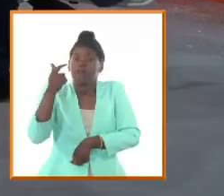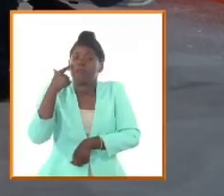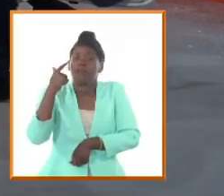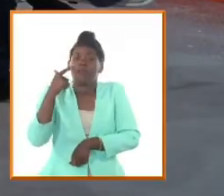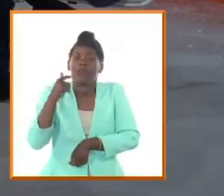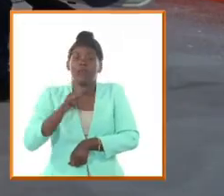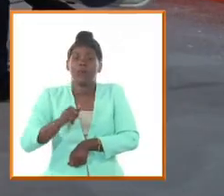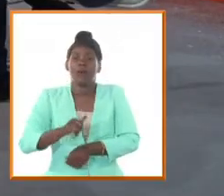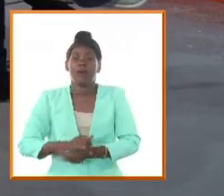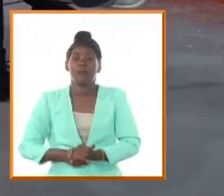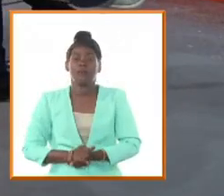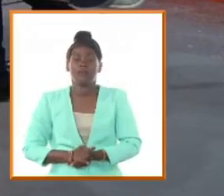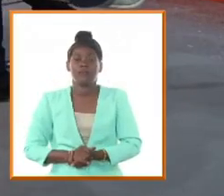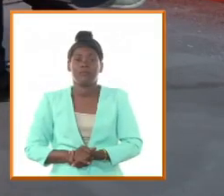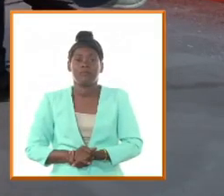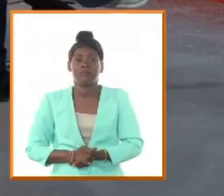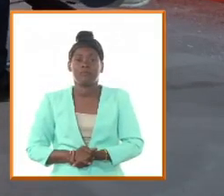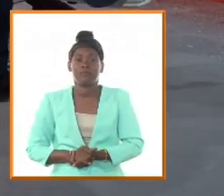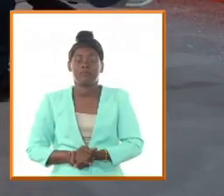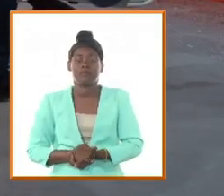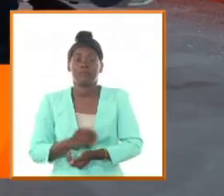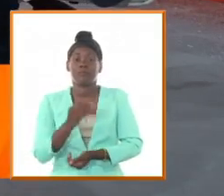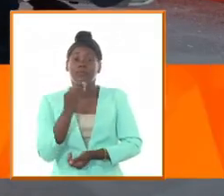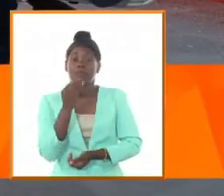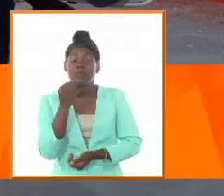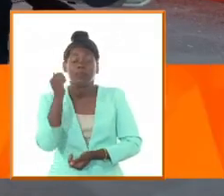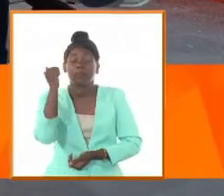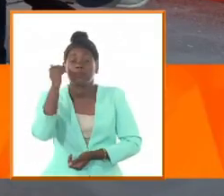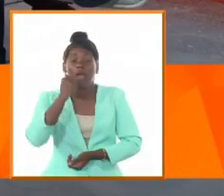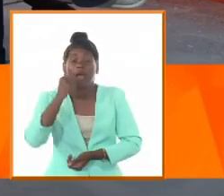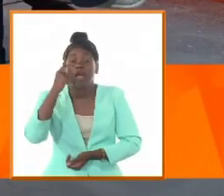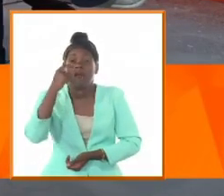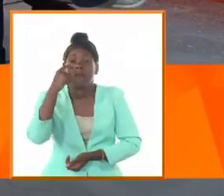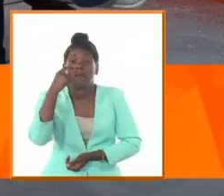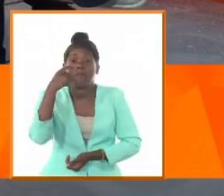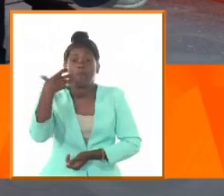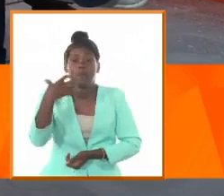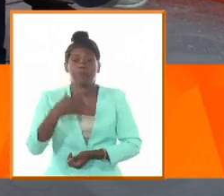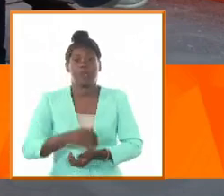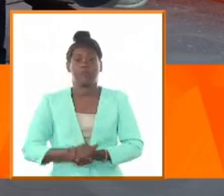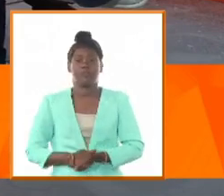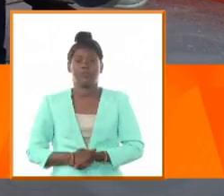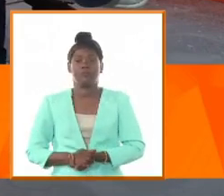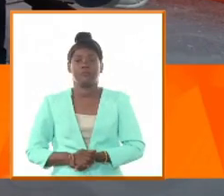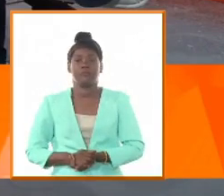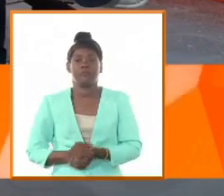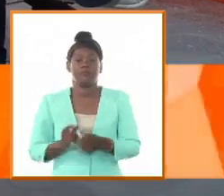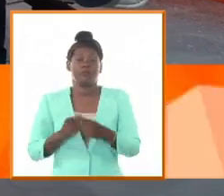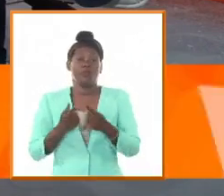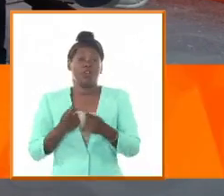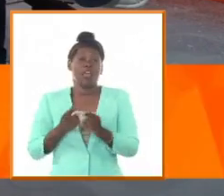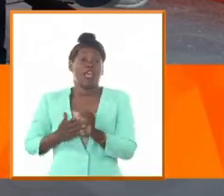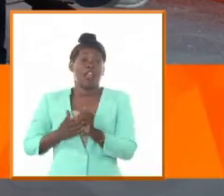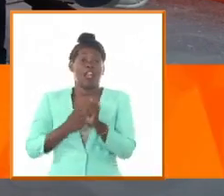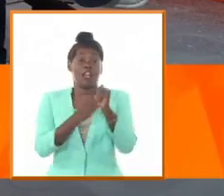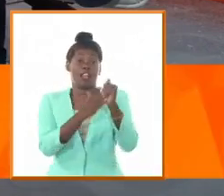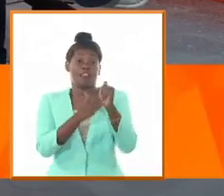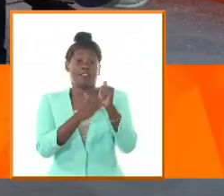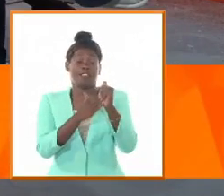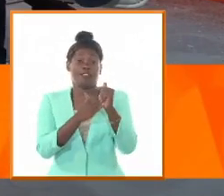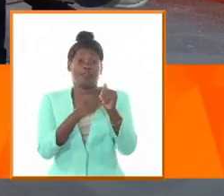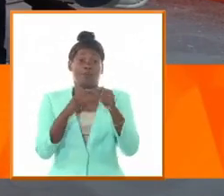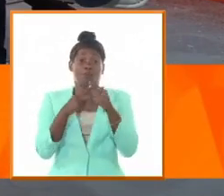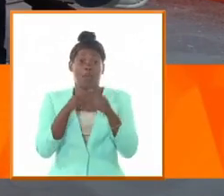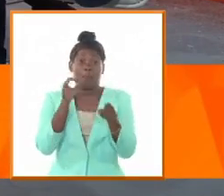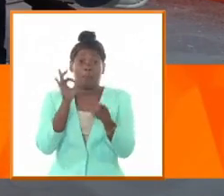que es Agramonte la figura que marca un valladar frente a la conspiración que se